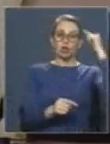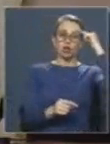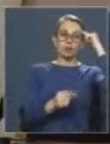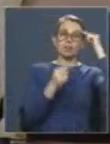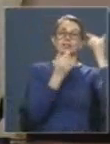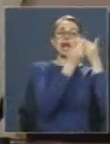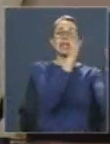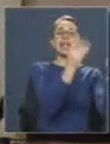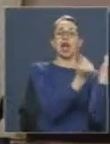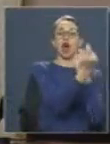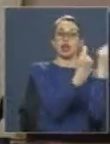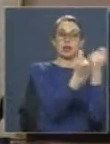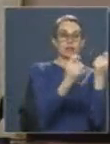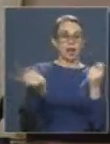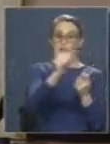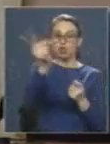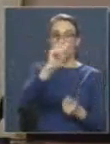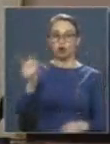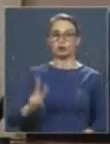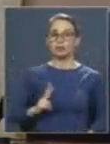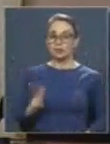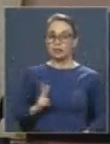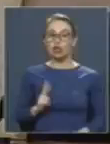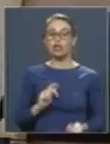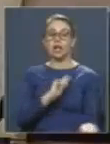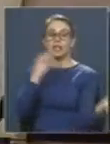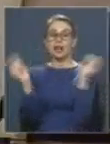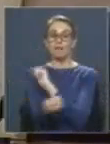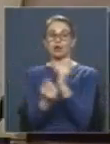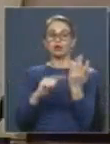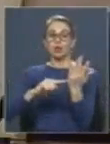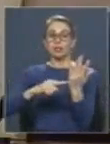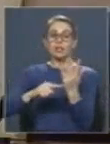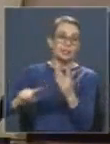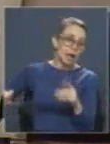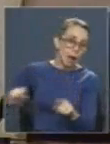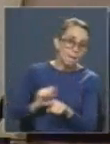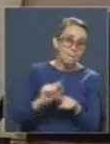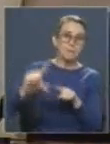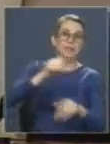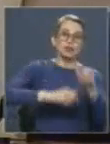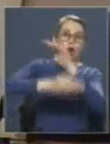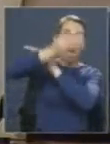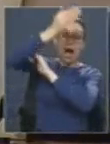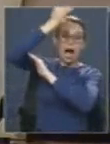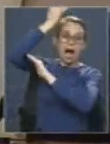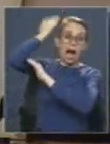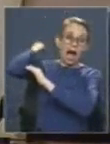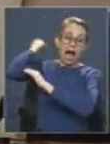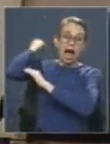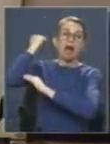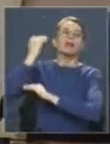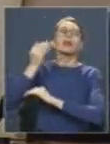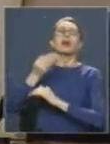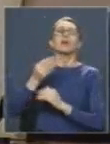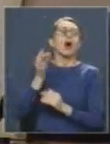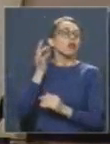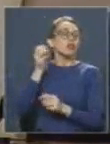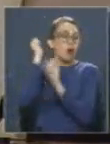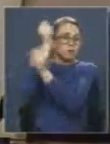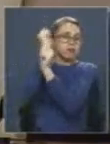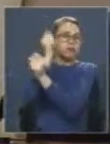neoliberal. No, señores, la revolución tecnológica empezó en las cadenas de la mano de las madres.